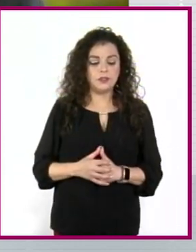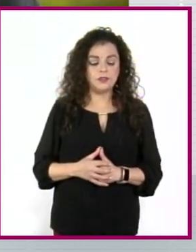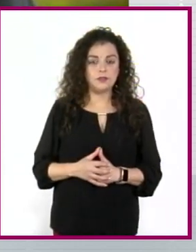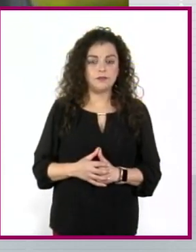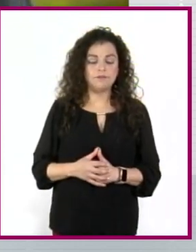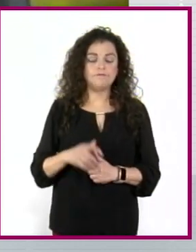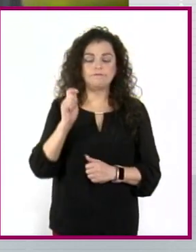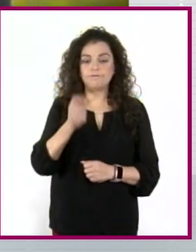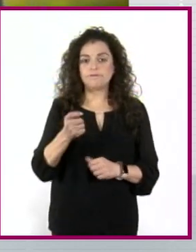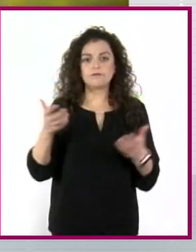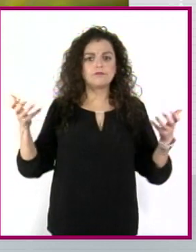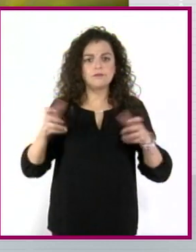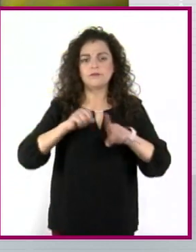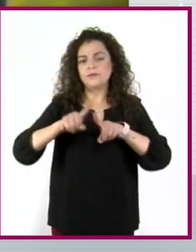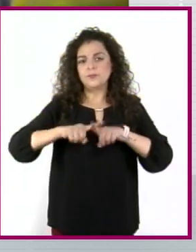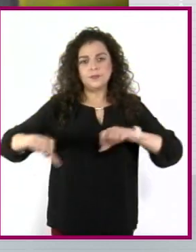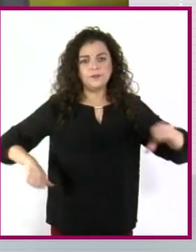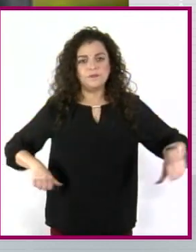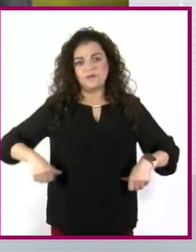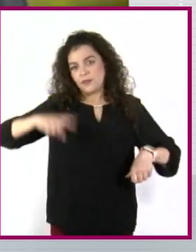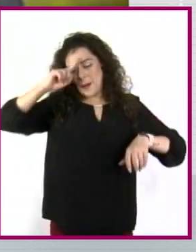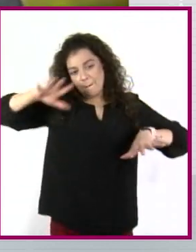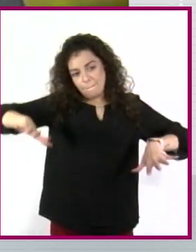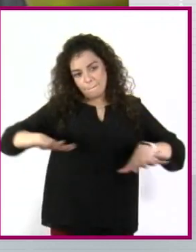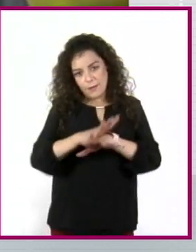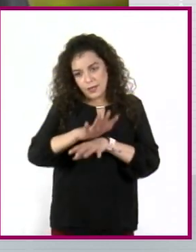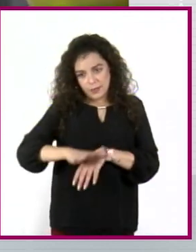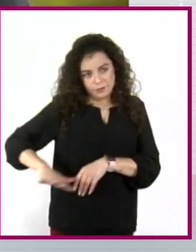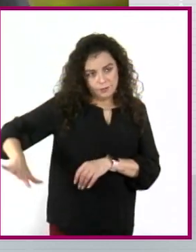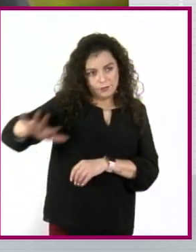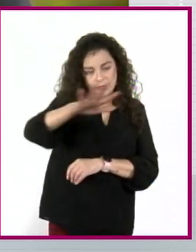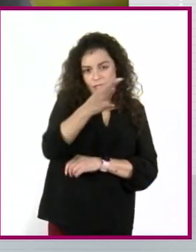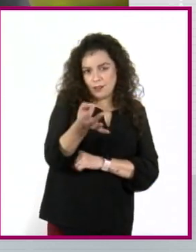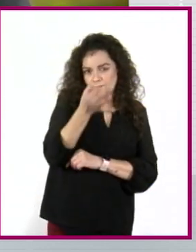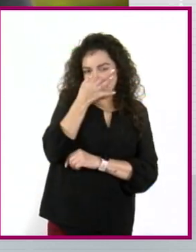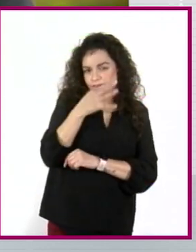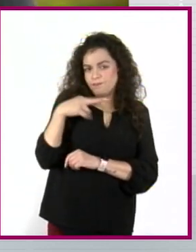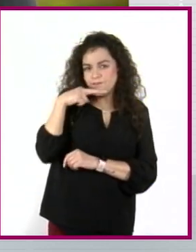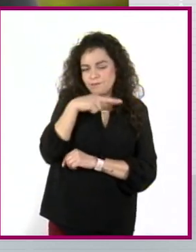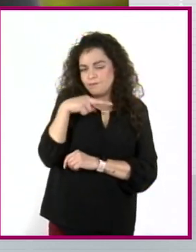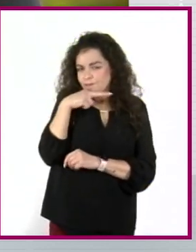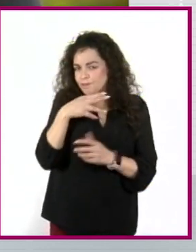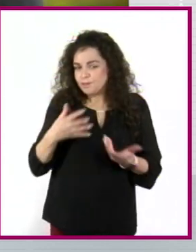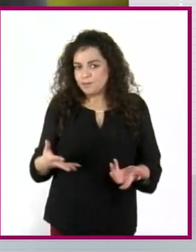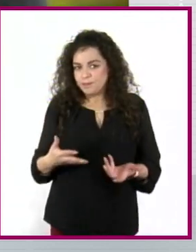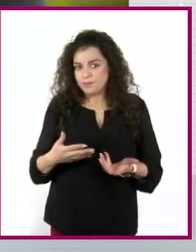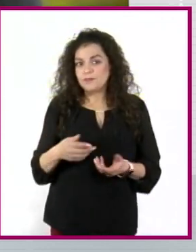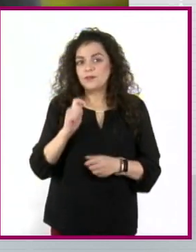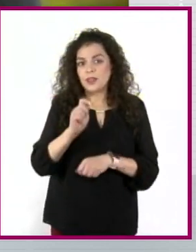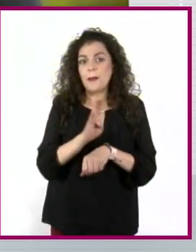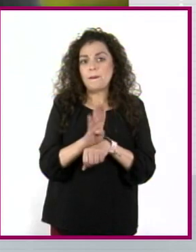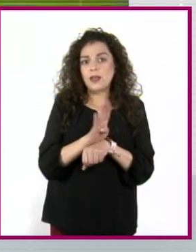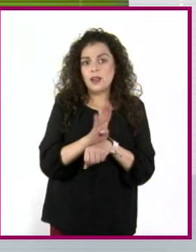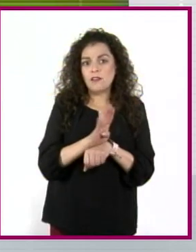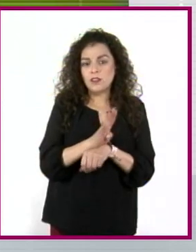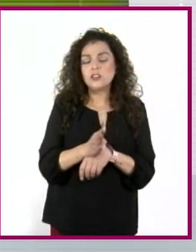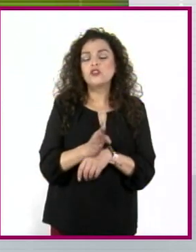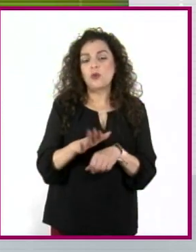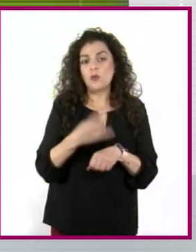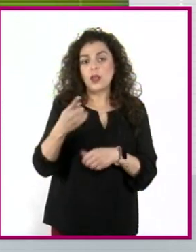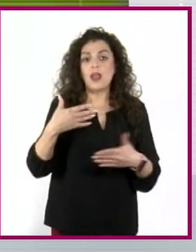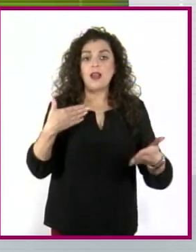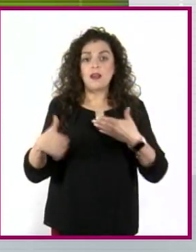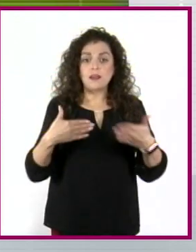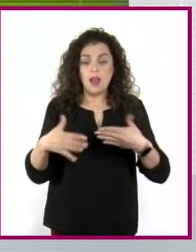intervenciones que cambien este espacio de manera inmediata a favor del caminar, del moverse, de